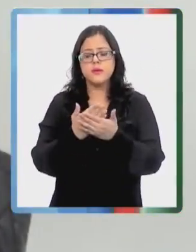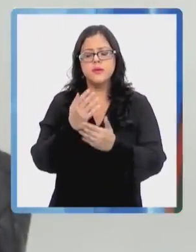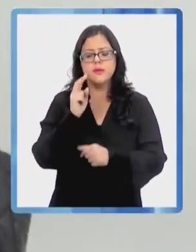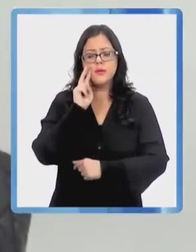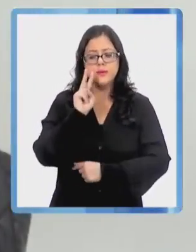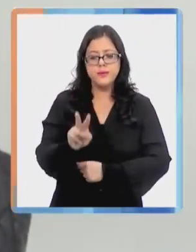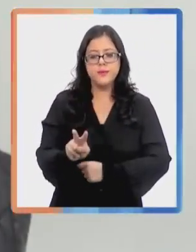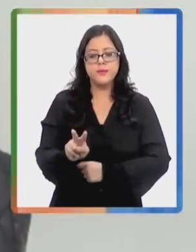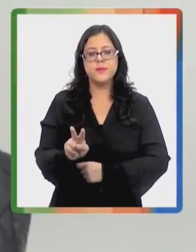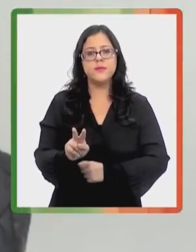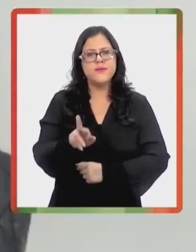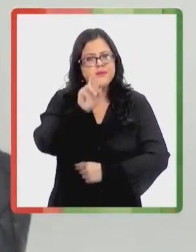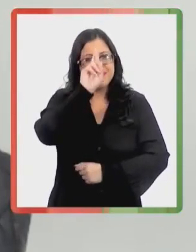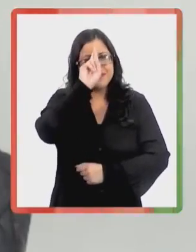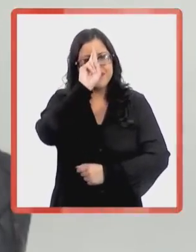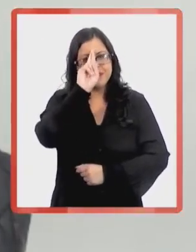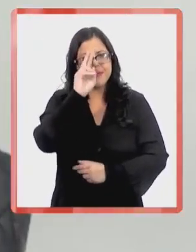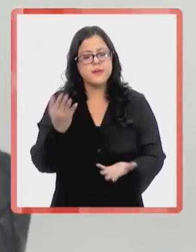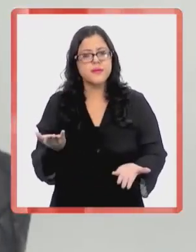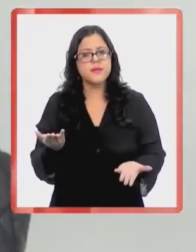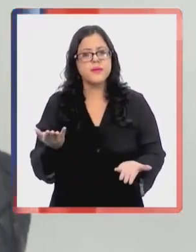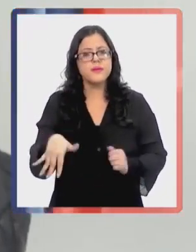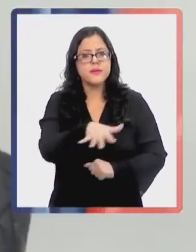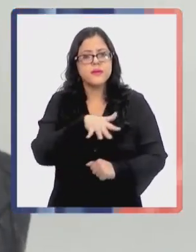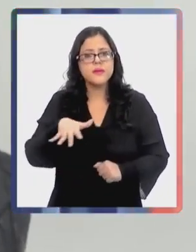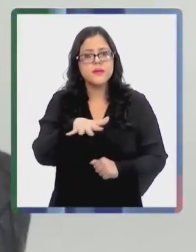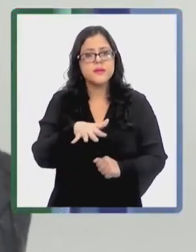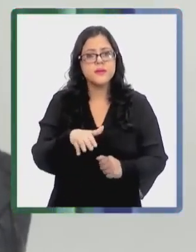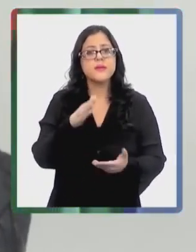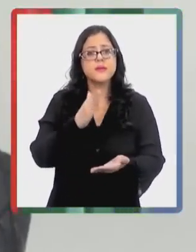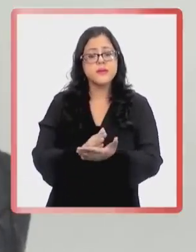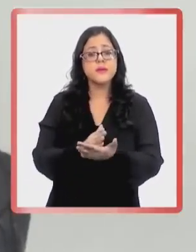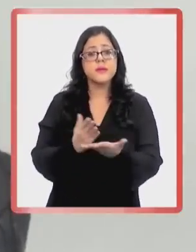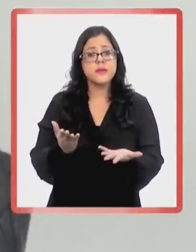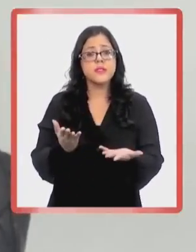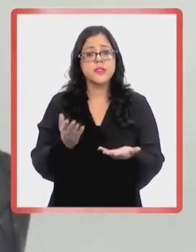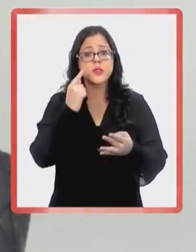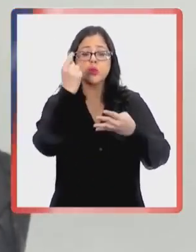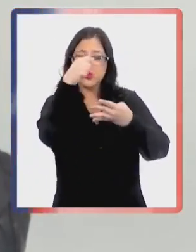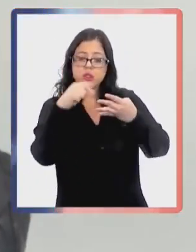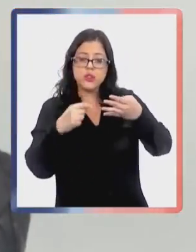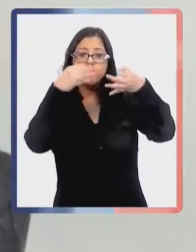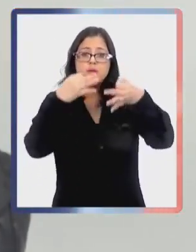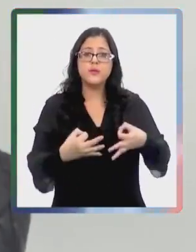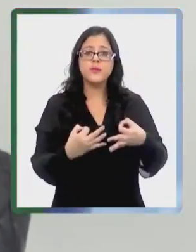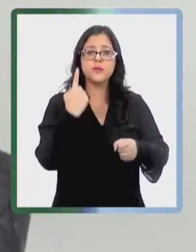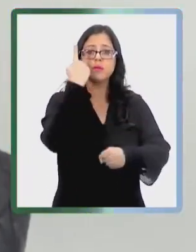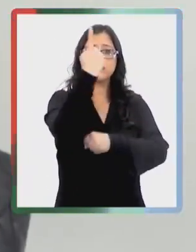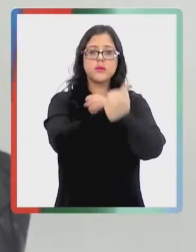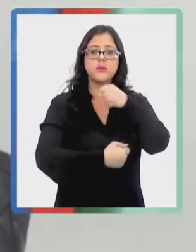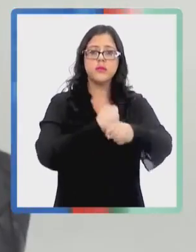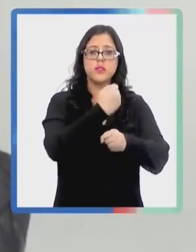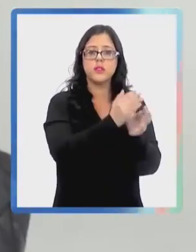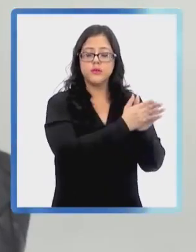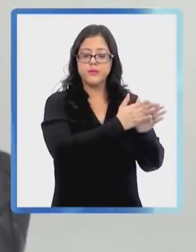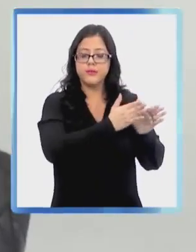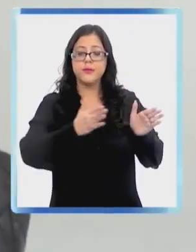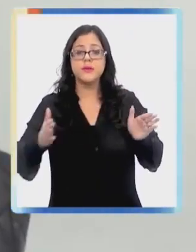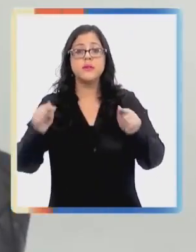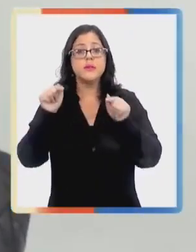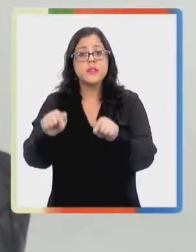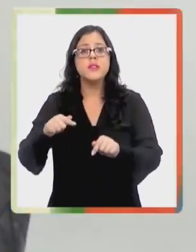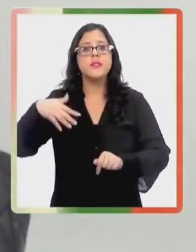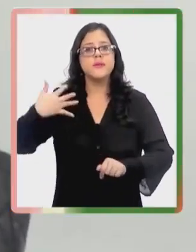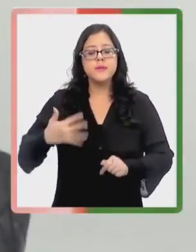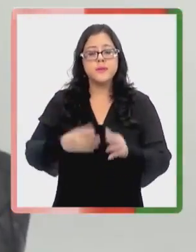presiente o siente que algo raro está pasando hasta que hace un diagnóstico formal, pasa un año. Y ese